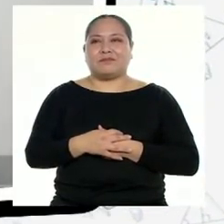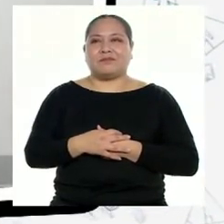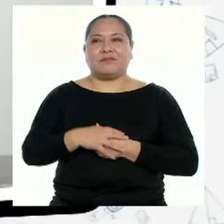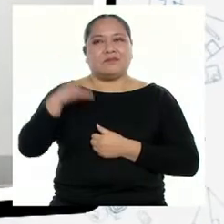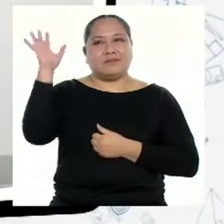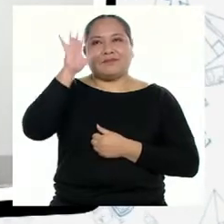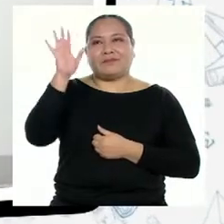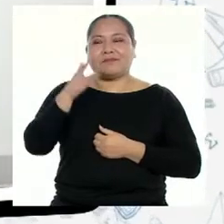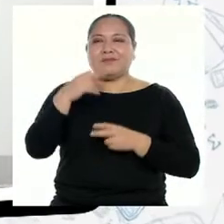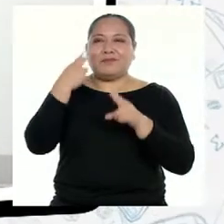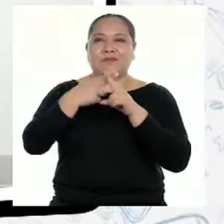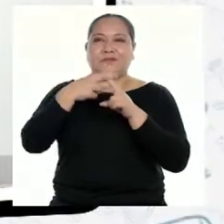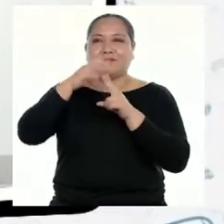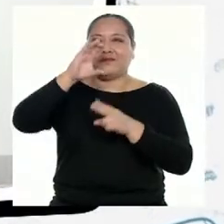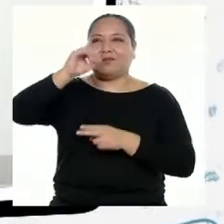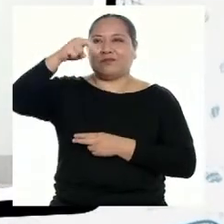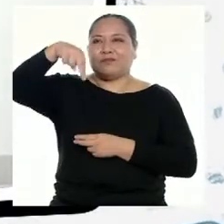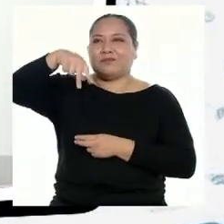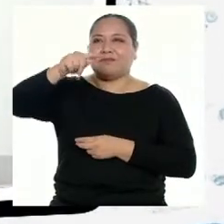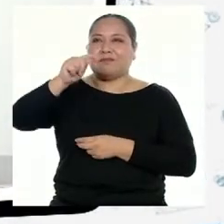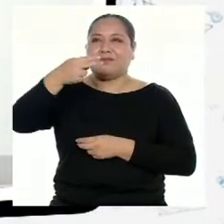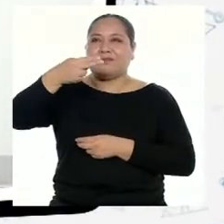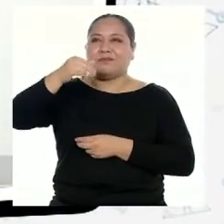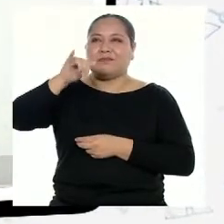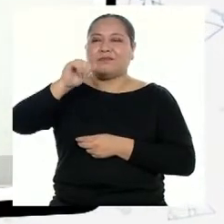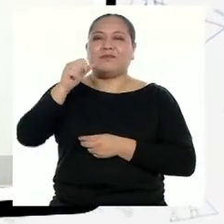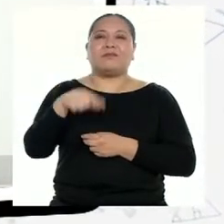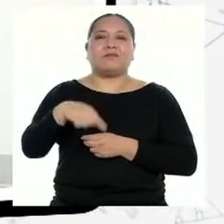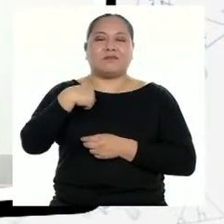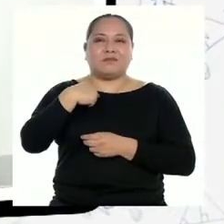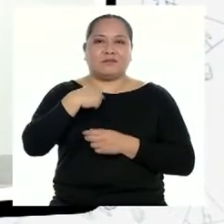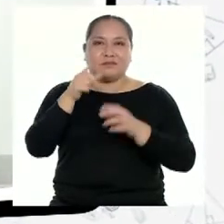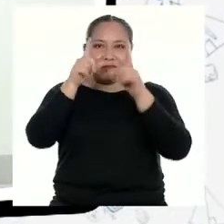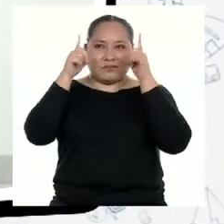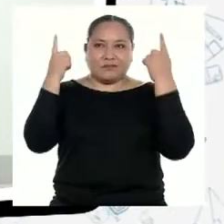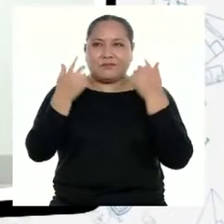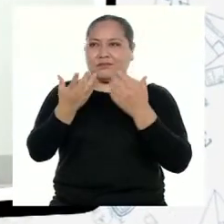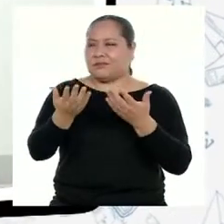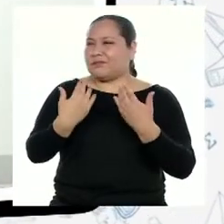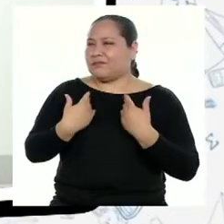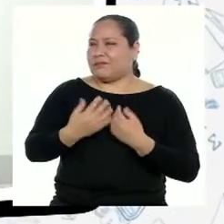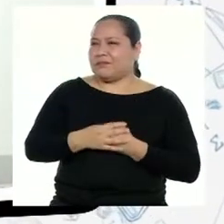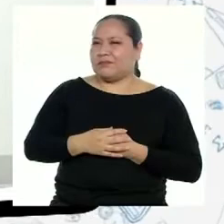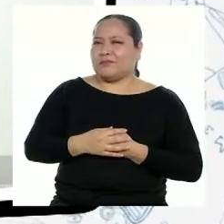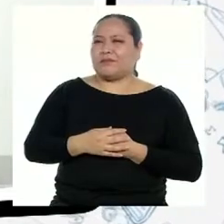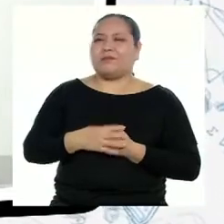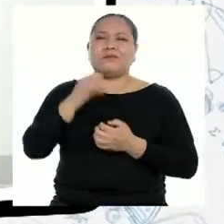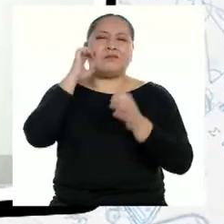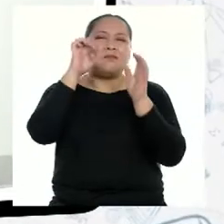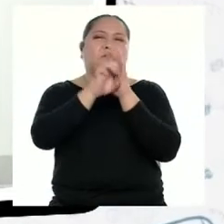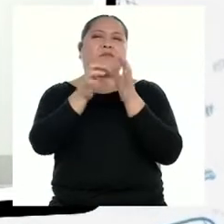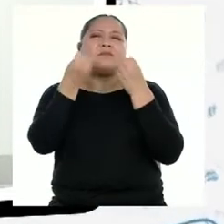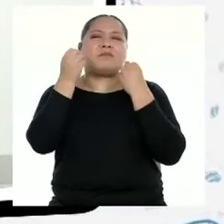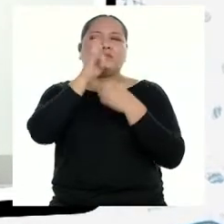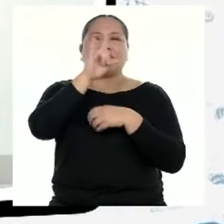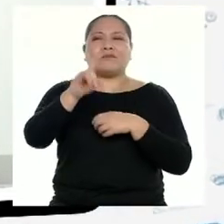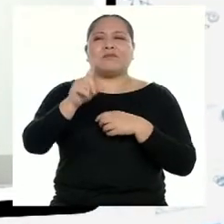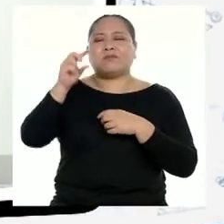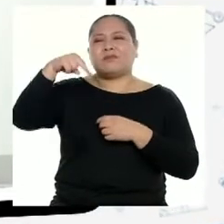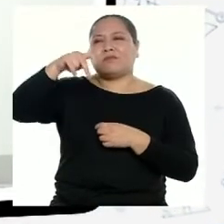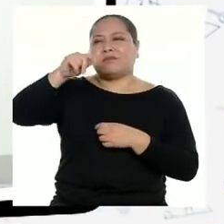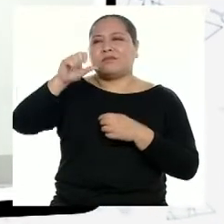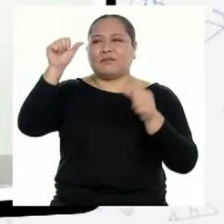Hola, mi nombre es Cintia Yandila soy de la región Loreto. ¿Me podrían dar más ejemplos de cómo se usa la notación